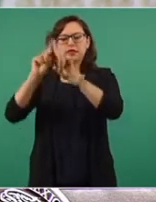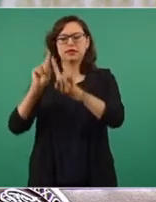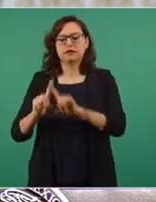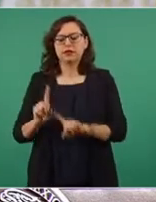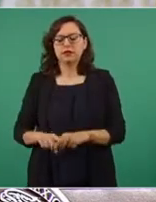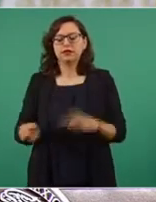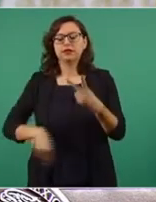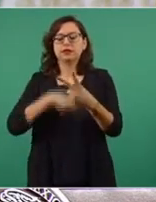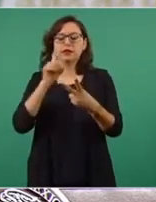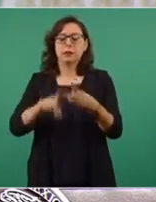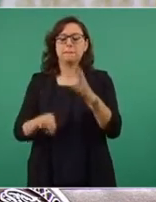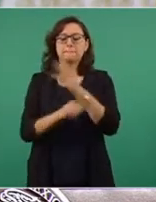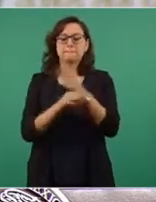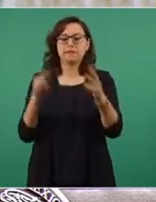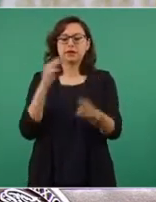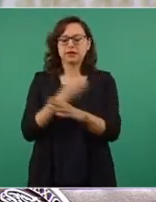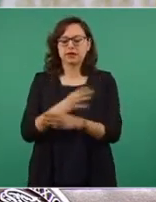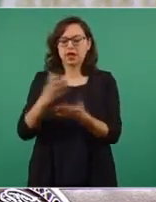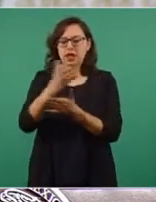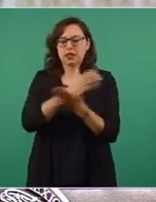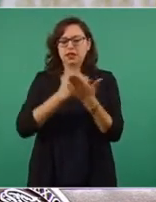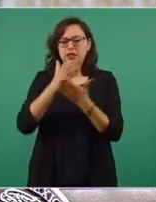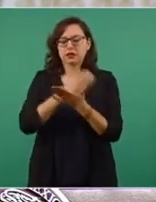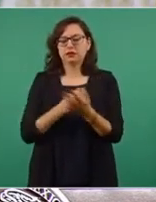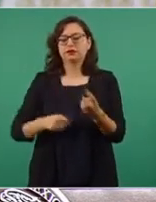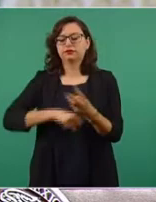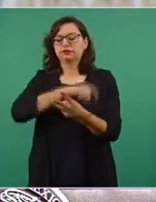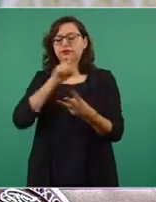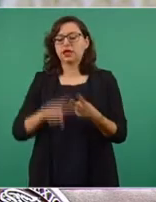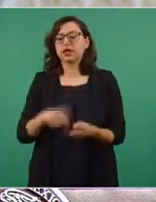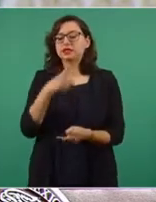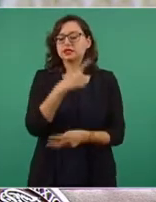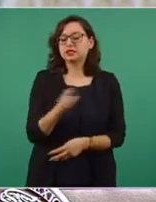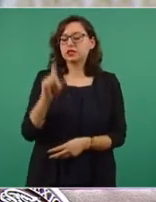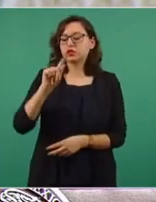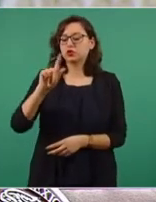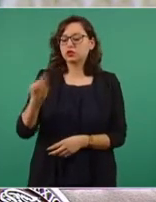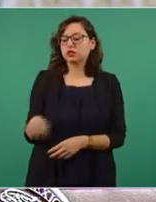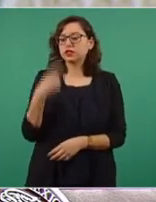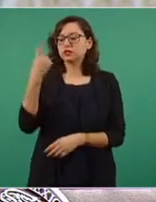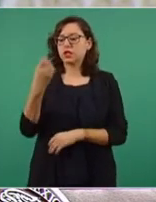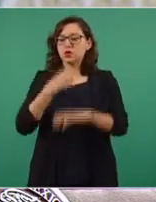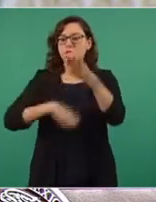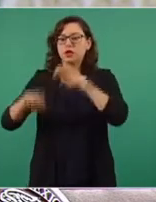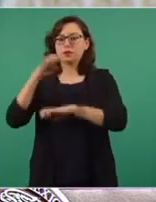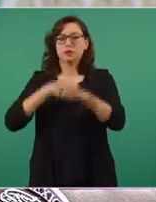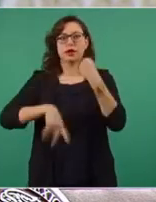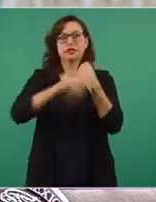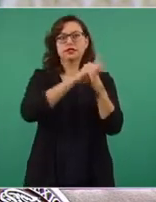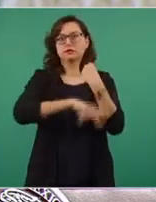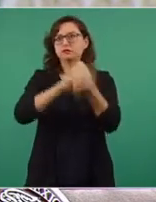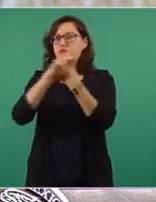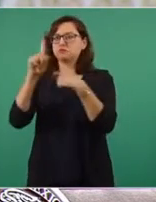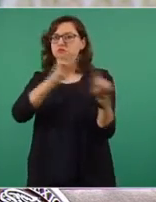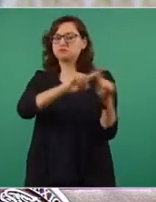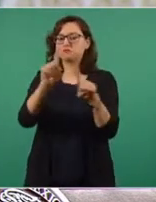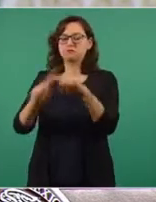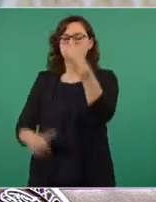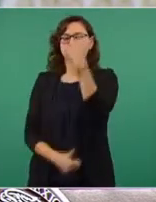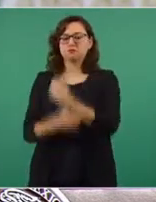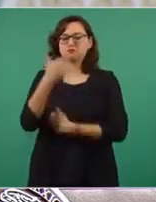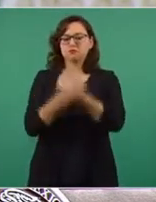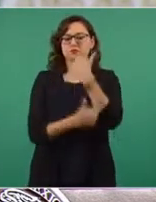participaron 171 empresas de 17 países y resultaron ganadoras 144